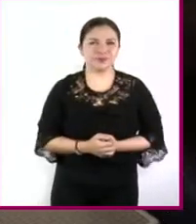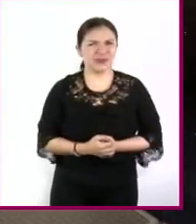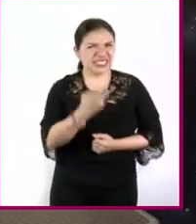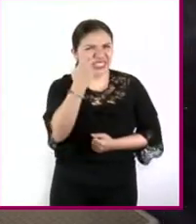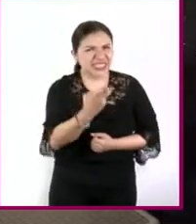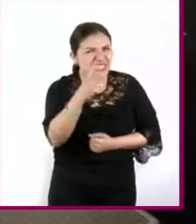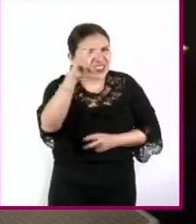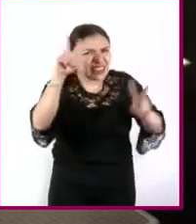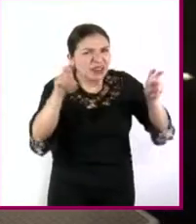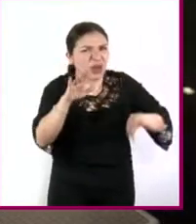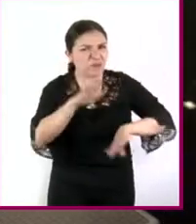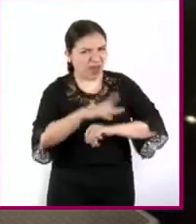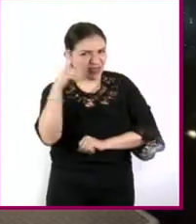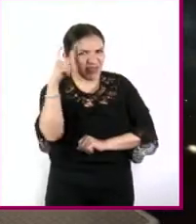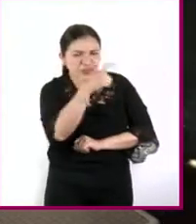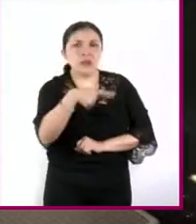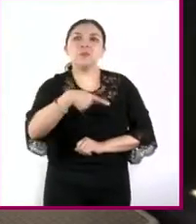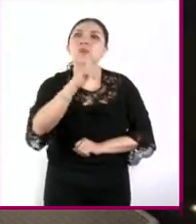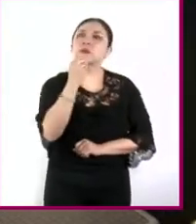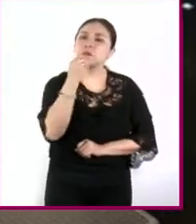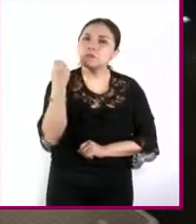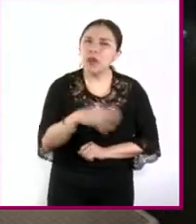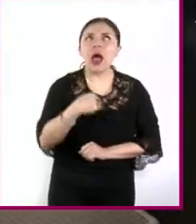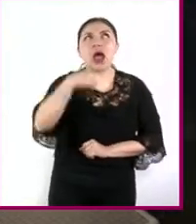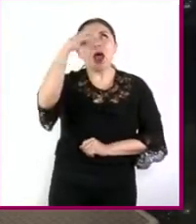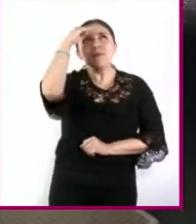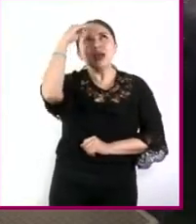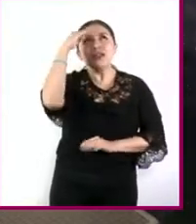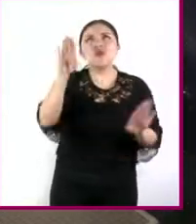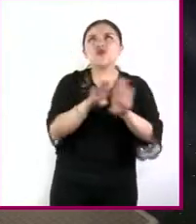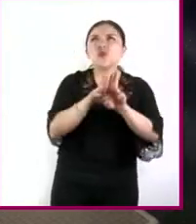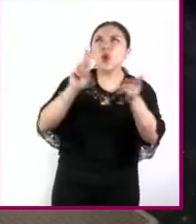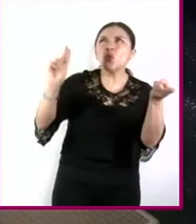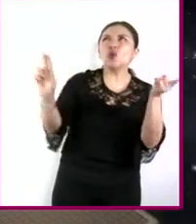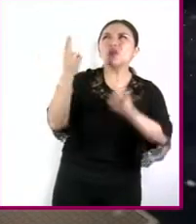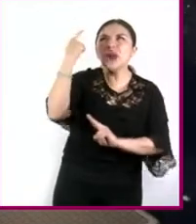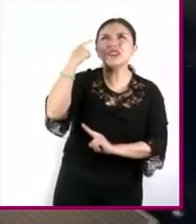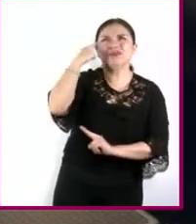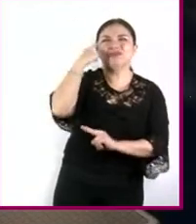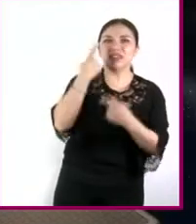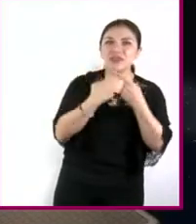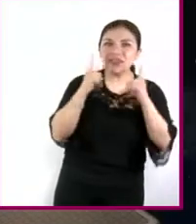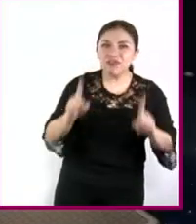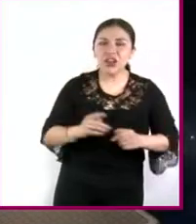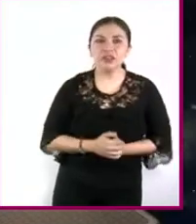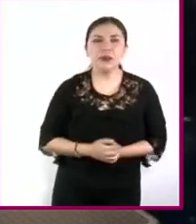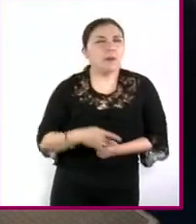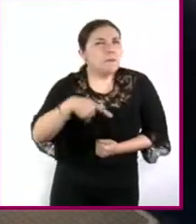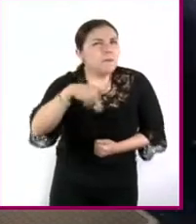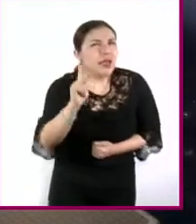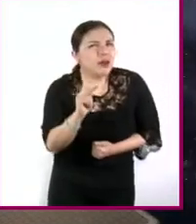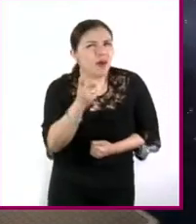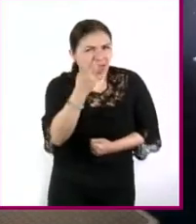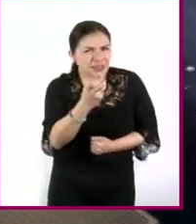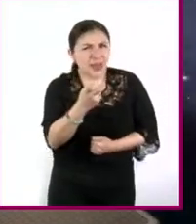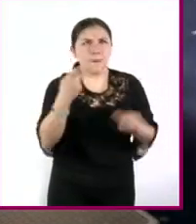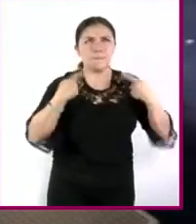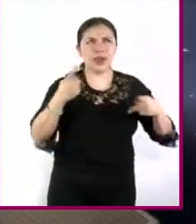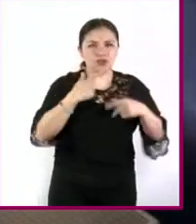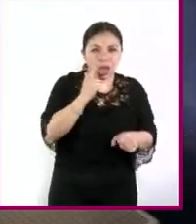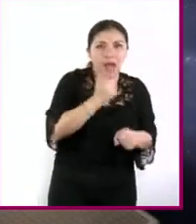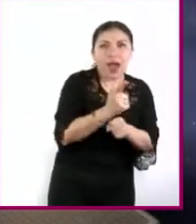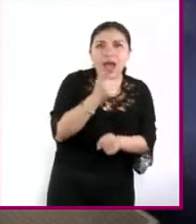complejo y fascinante matí nos obliga a pensar en el universo de manera diferente pero que hay de sus descubridores